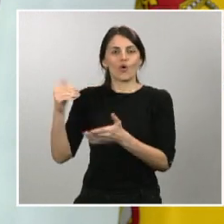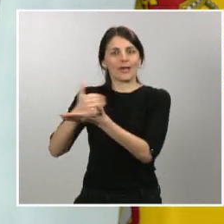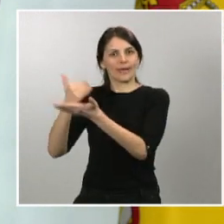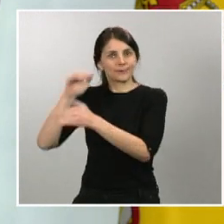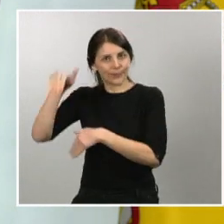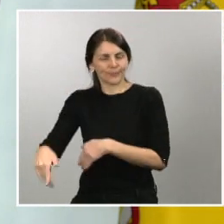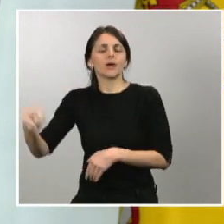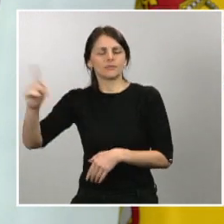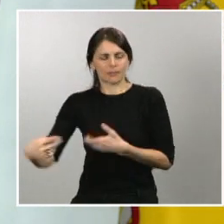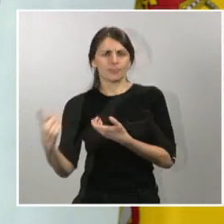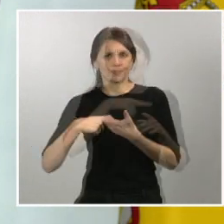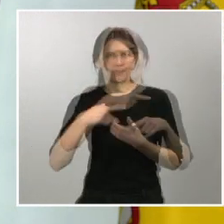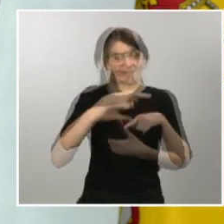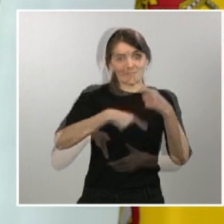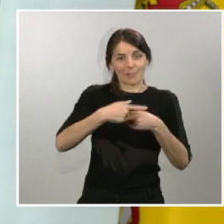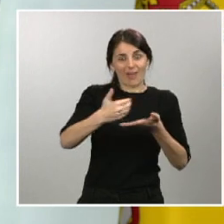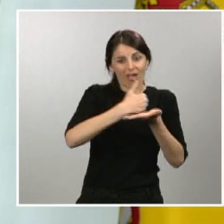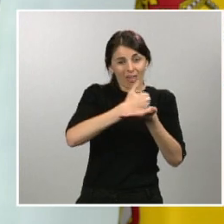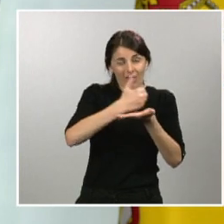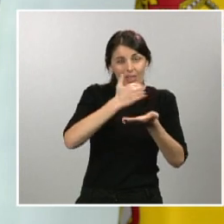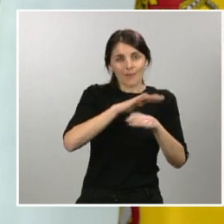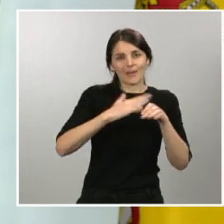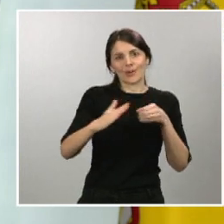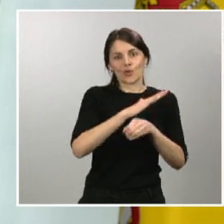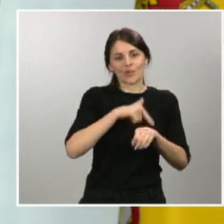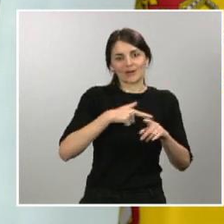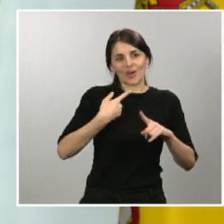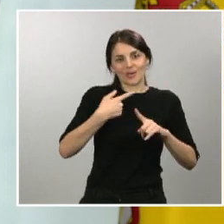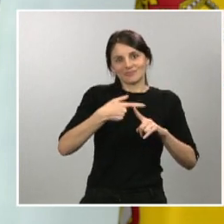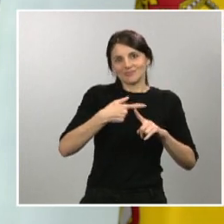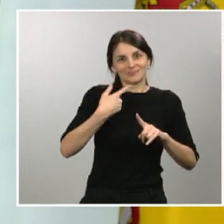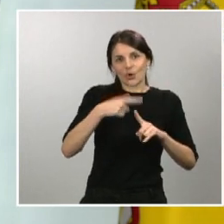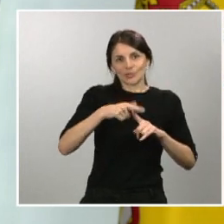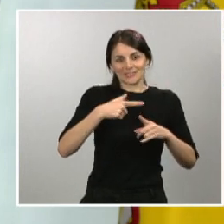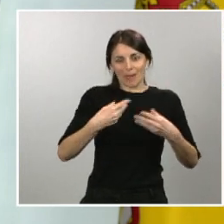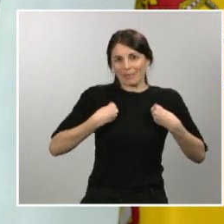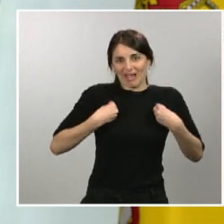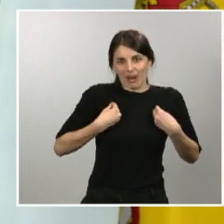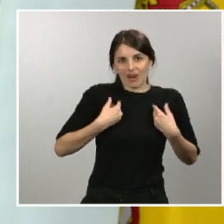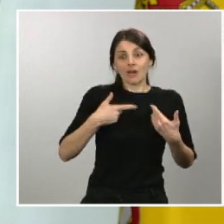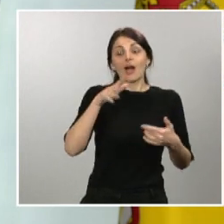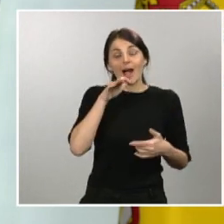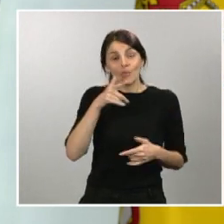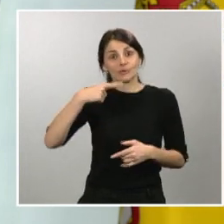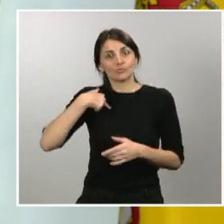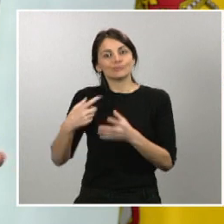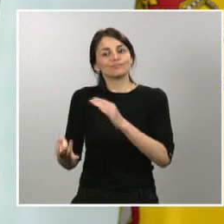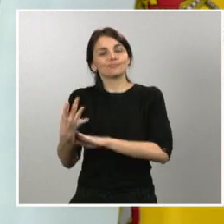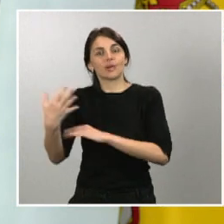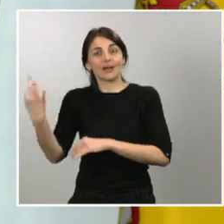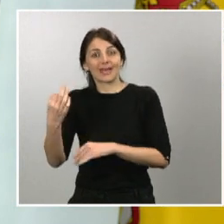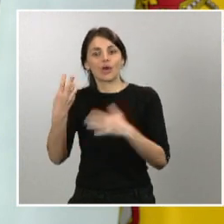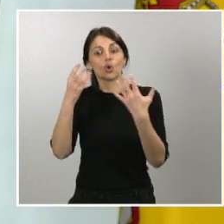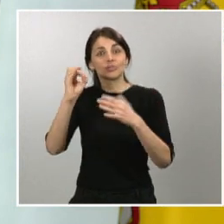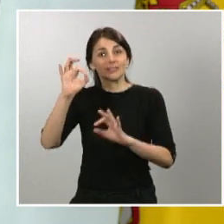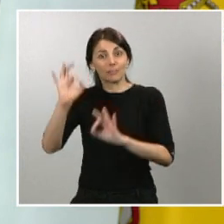como consecuencia de la crisis del COVID-19. Ponemos en marcha una prestación especial consistente en el 80% del indicador público